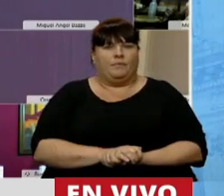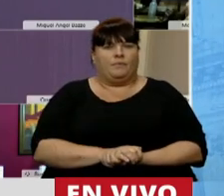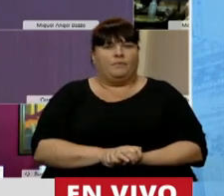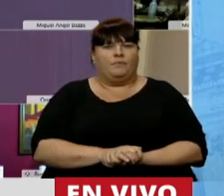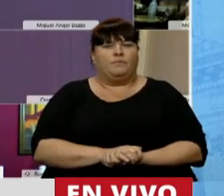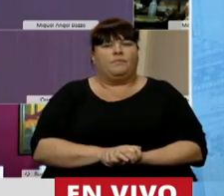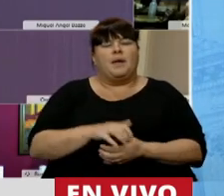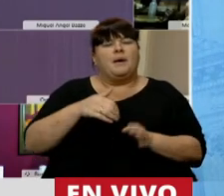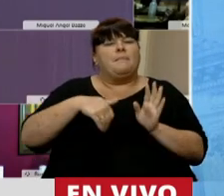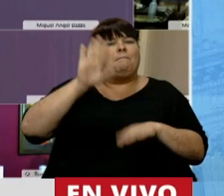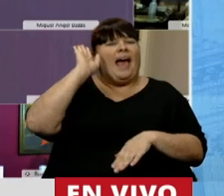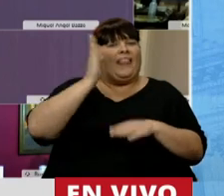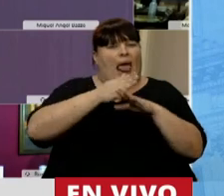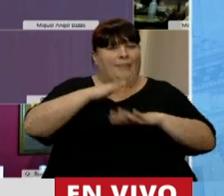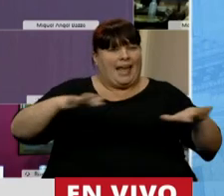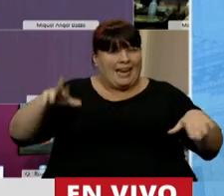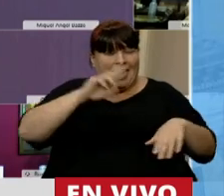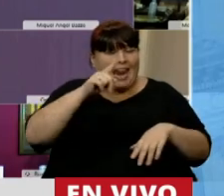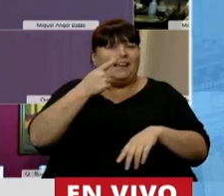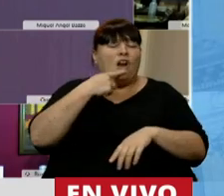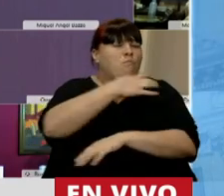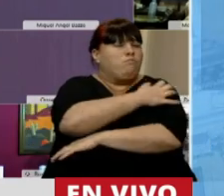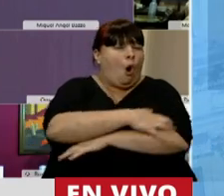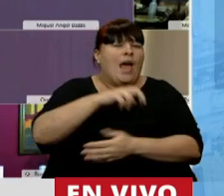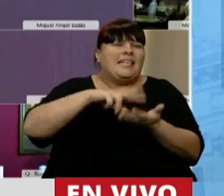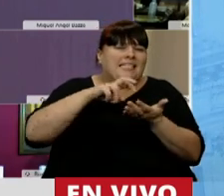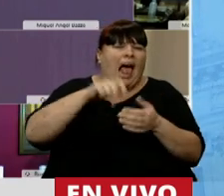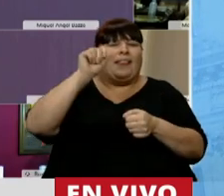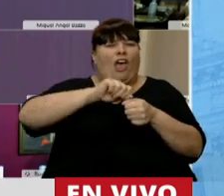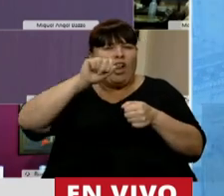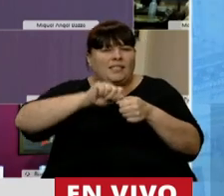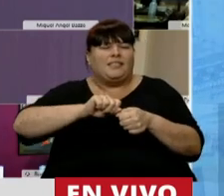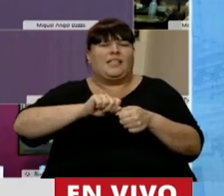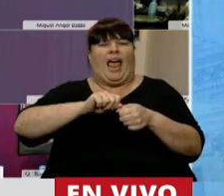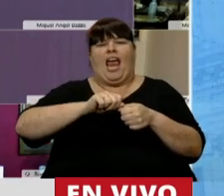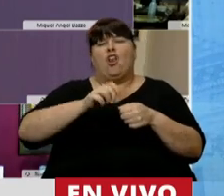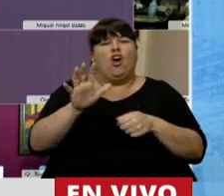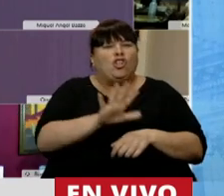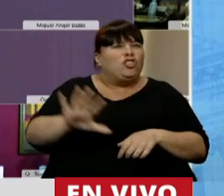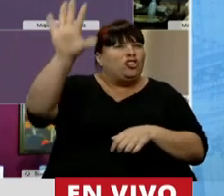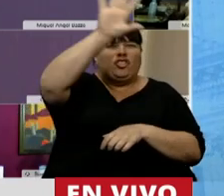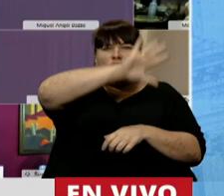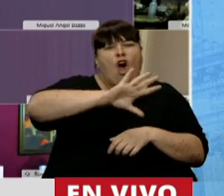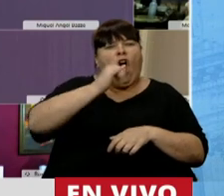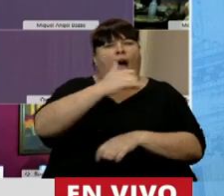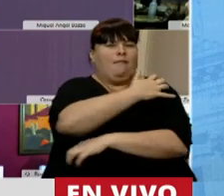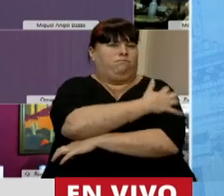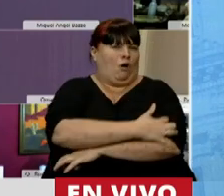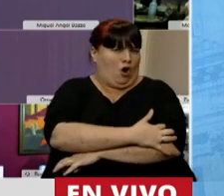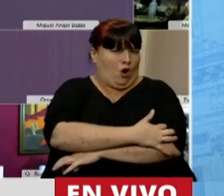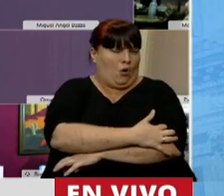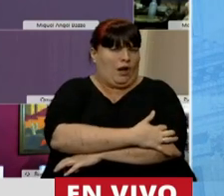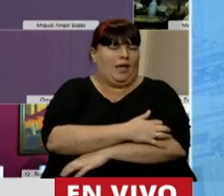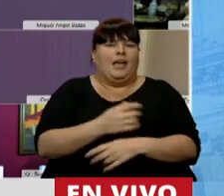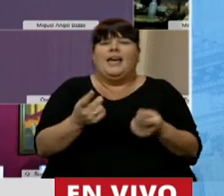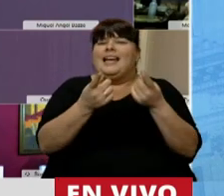Que más de la mitad de las niñas y niños son pobres en Salta, en Santiago del Estero, en toda esta zona. Y